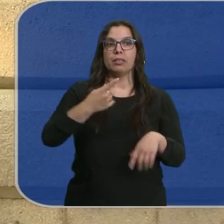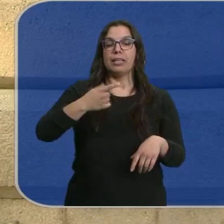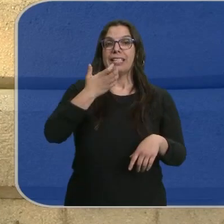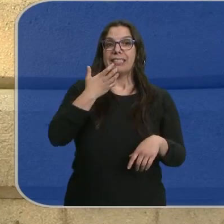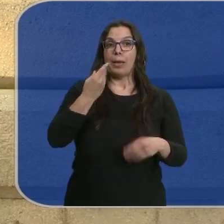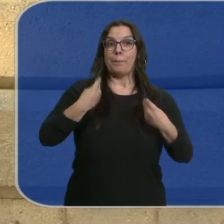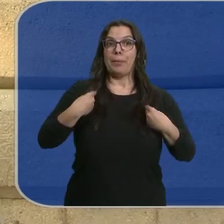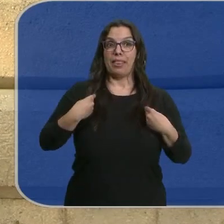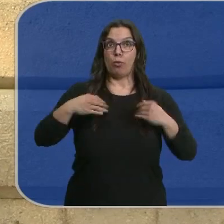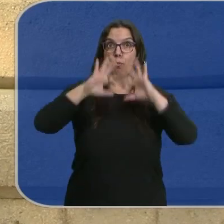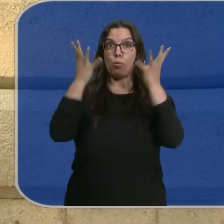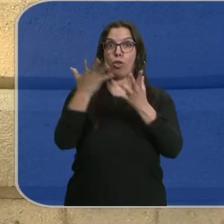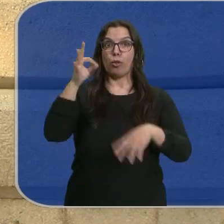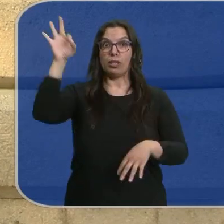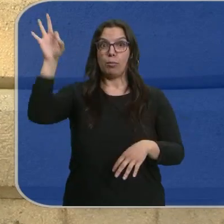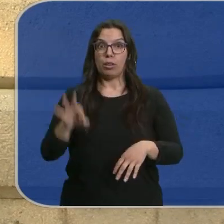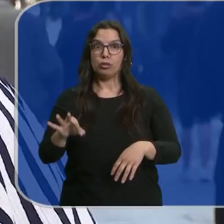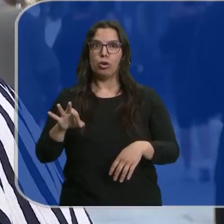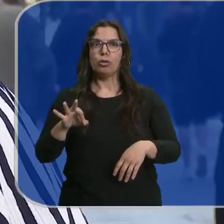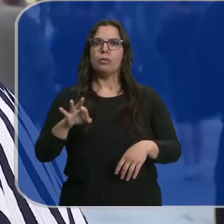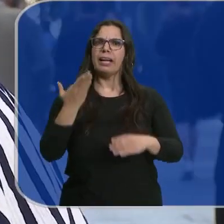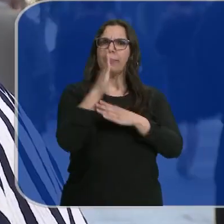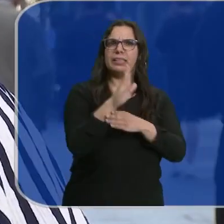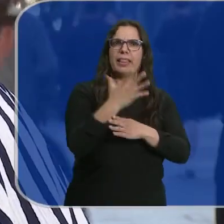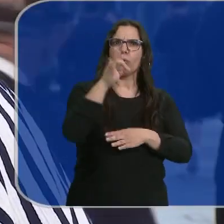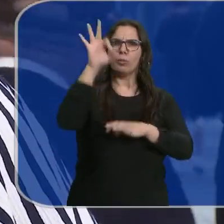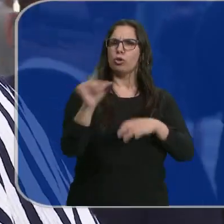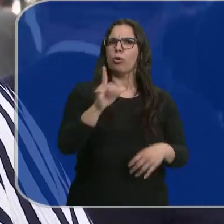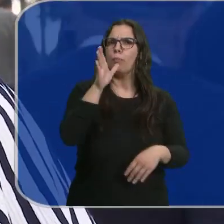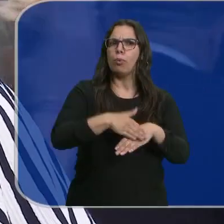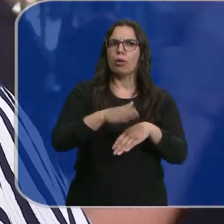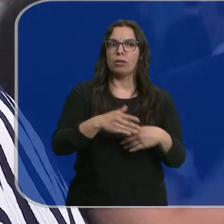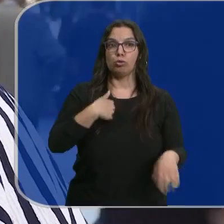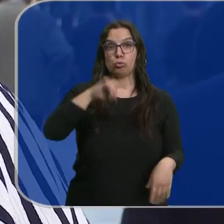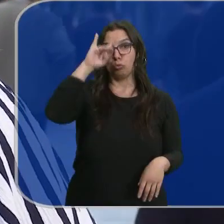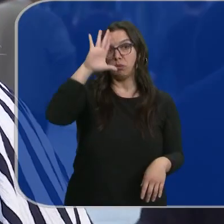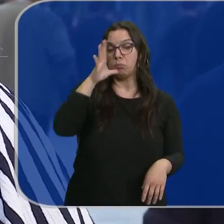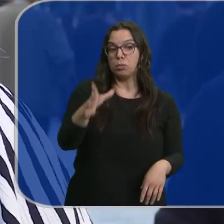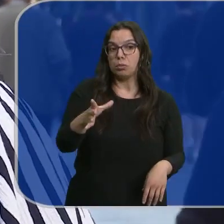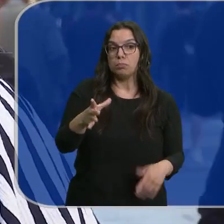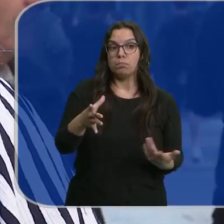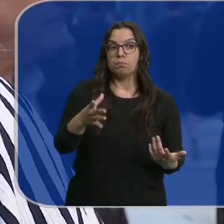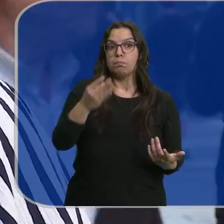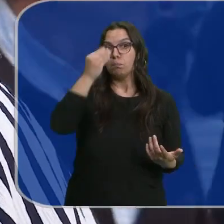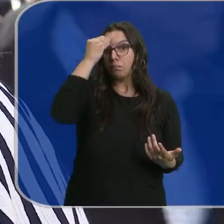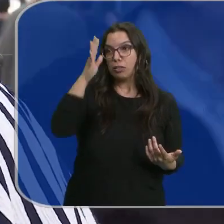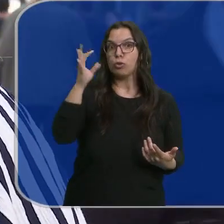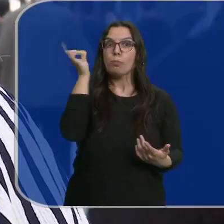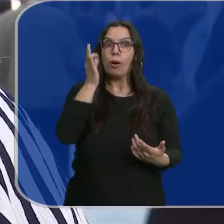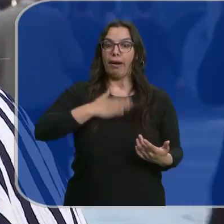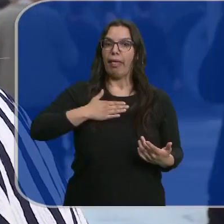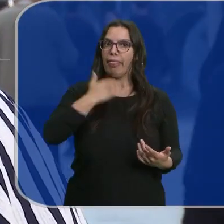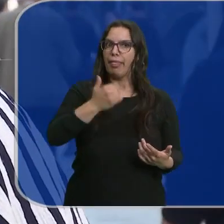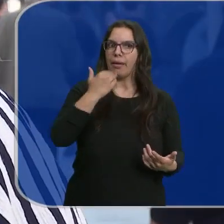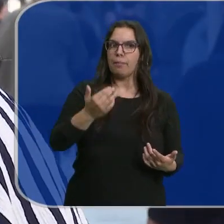50% de la población, ¿por qué no vamos al 50%? Me ha sorprendido bastante, porque creo que las mujeres de